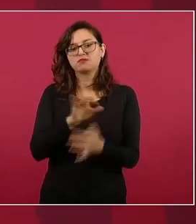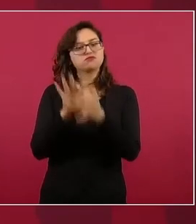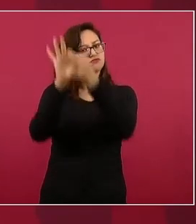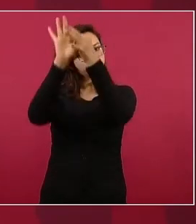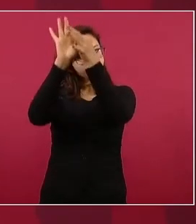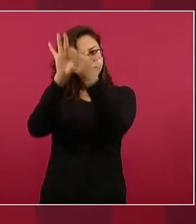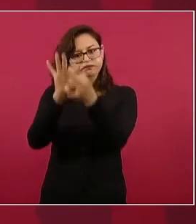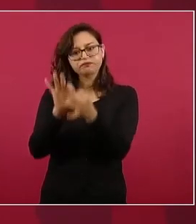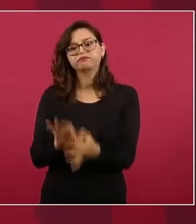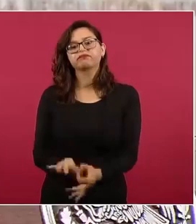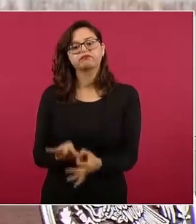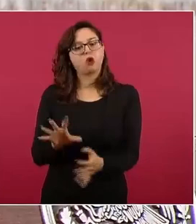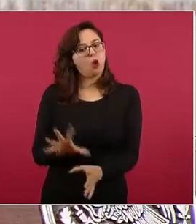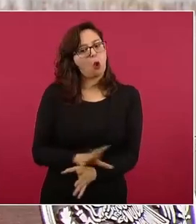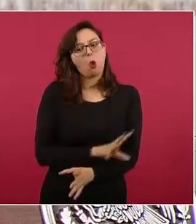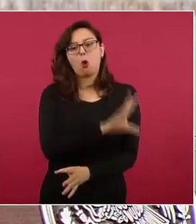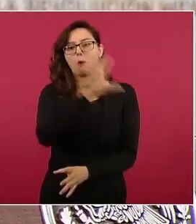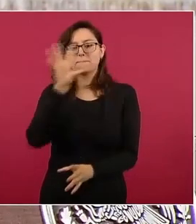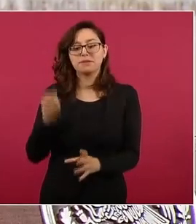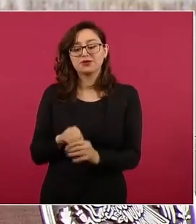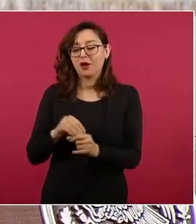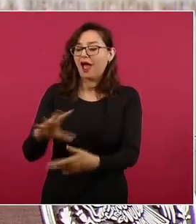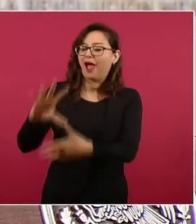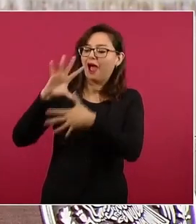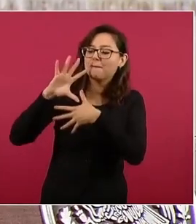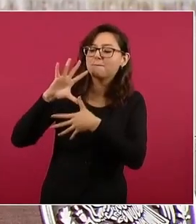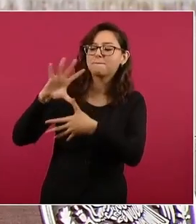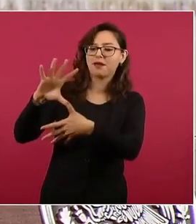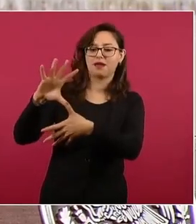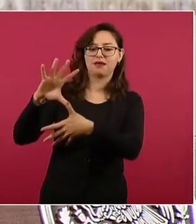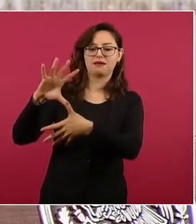integración de toda América